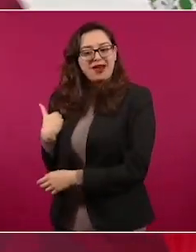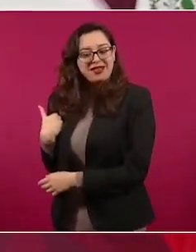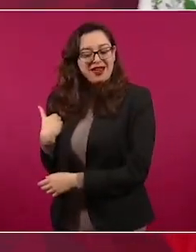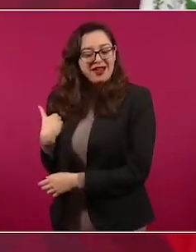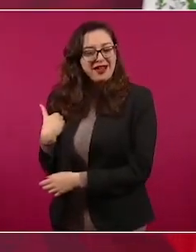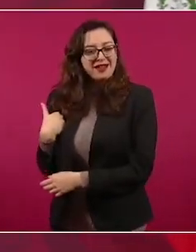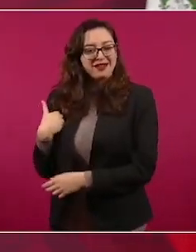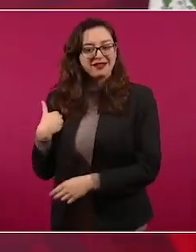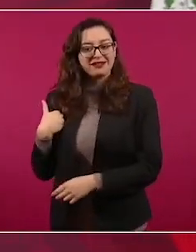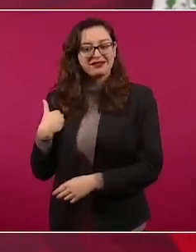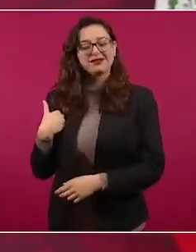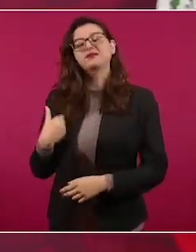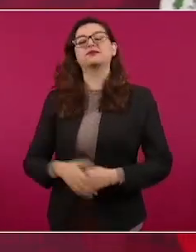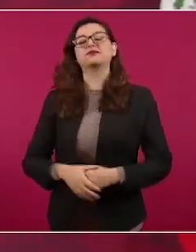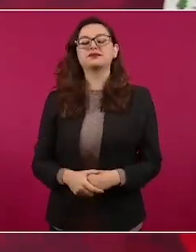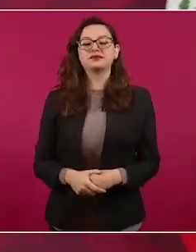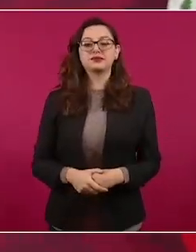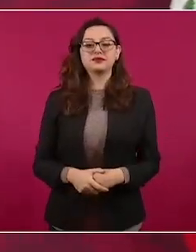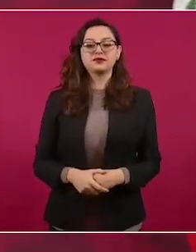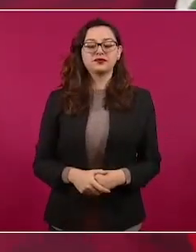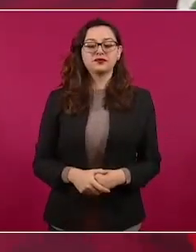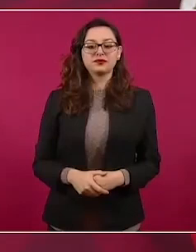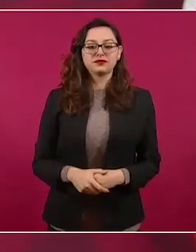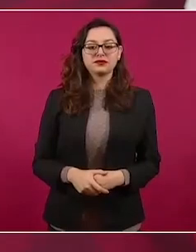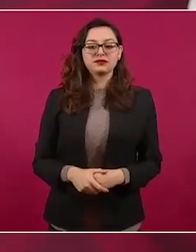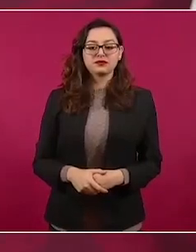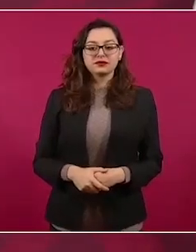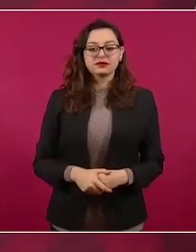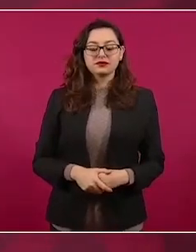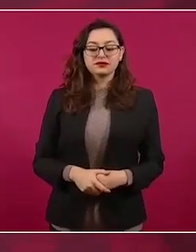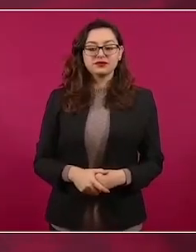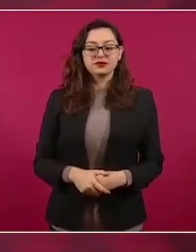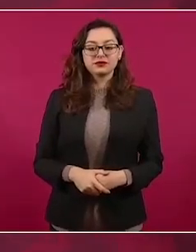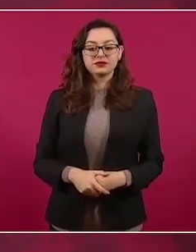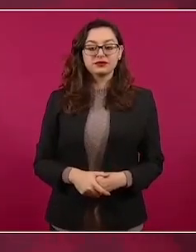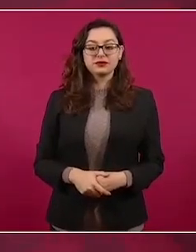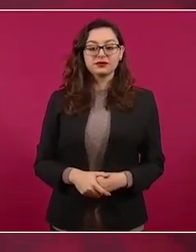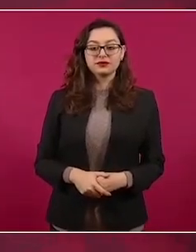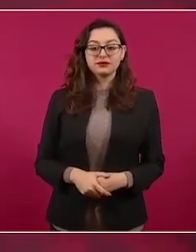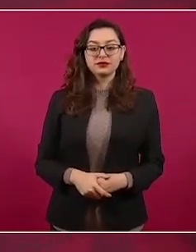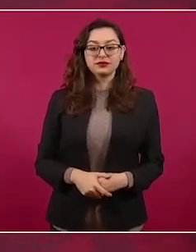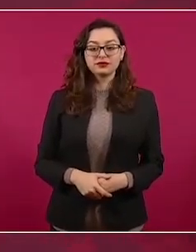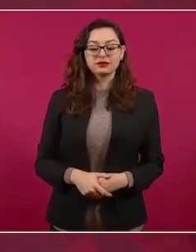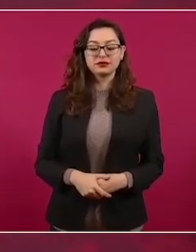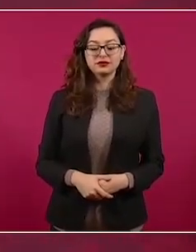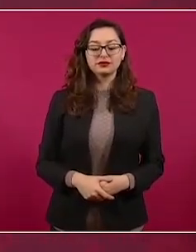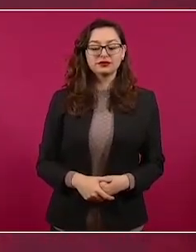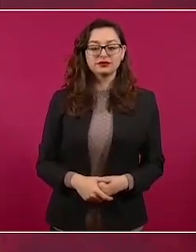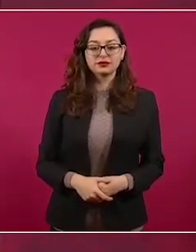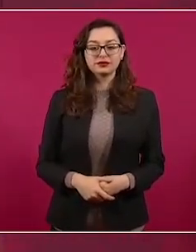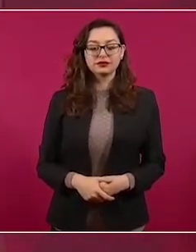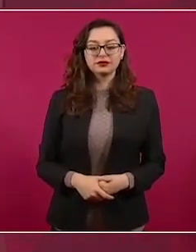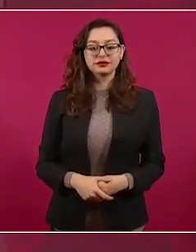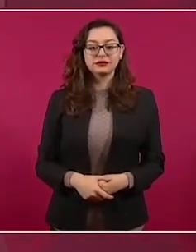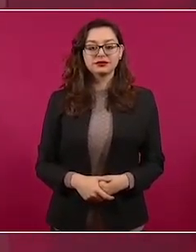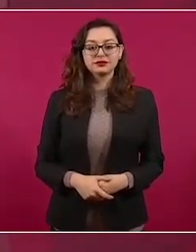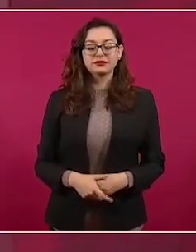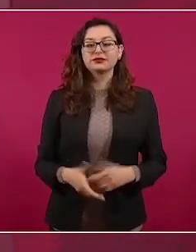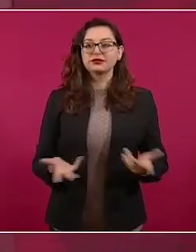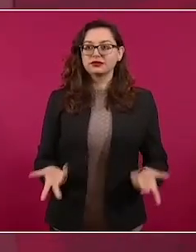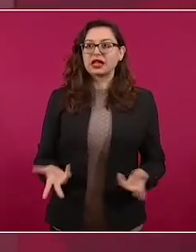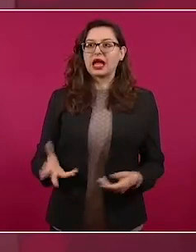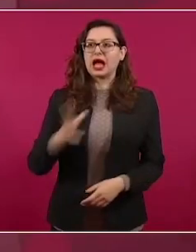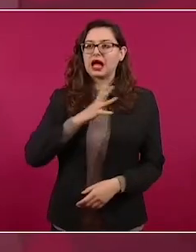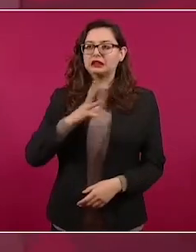hay esperanzas,